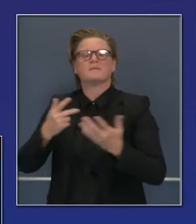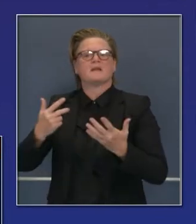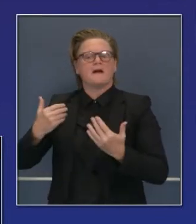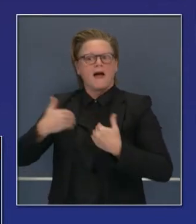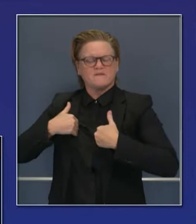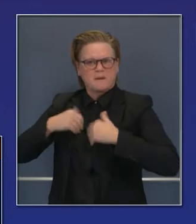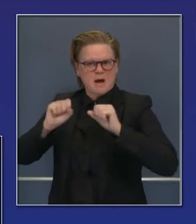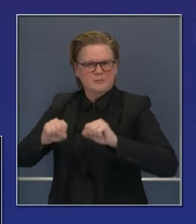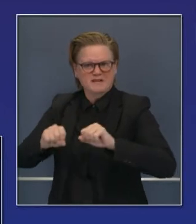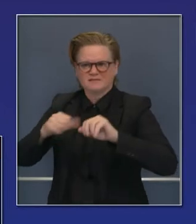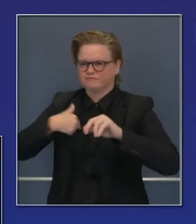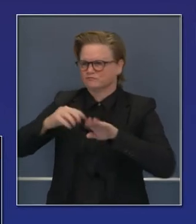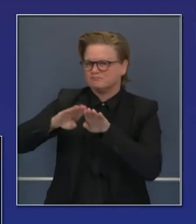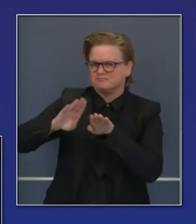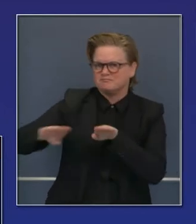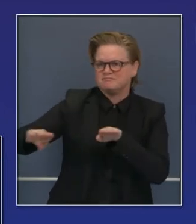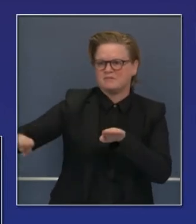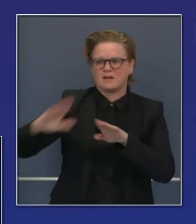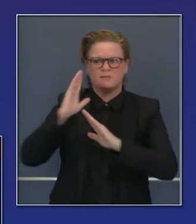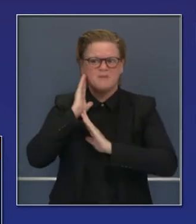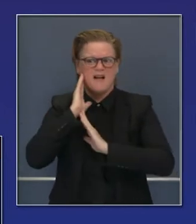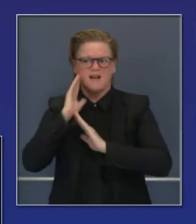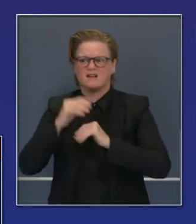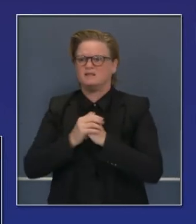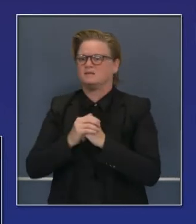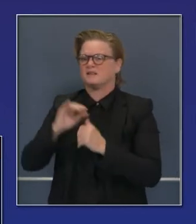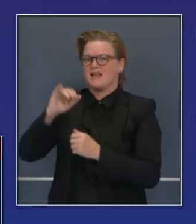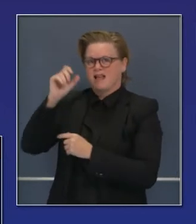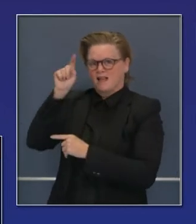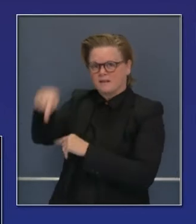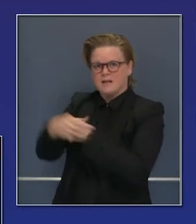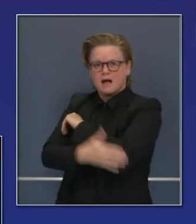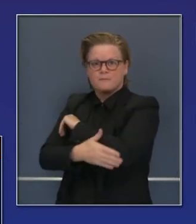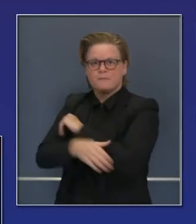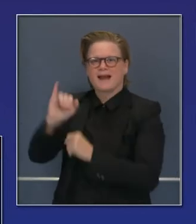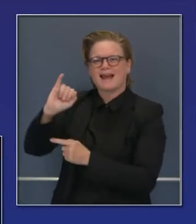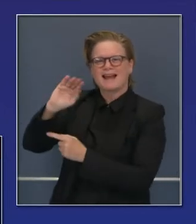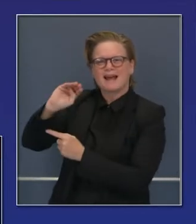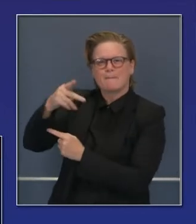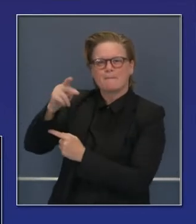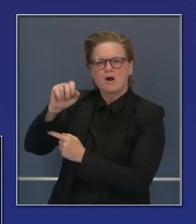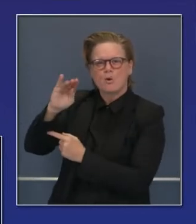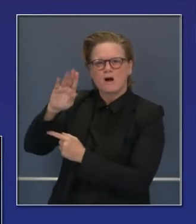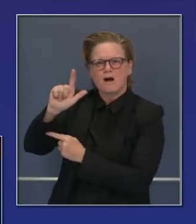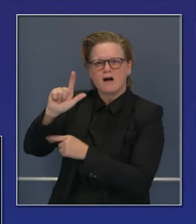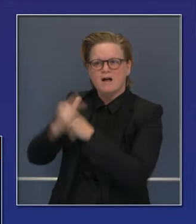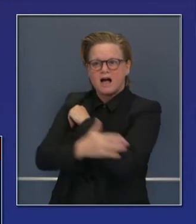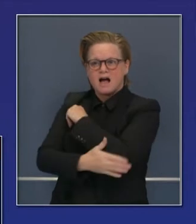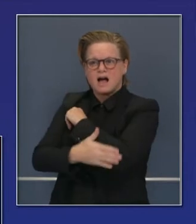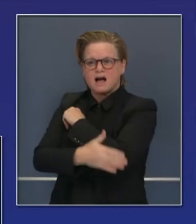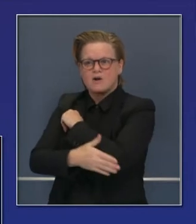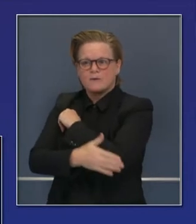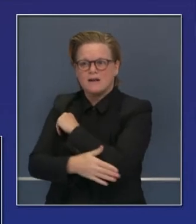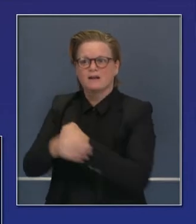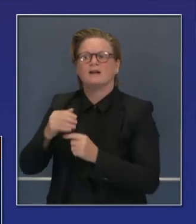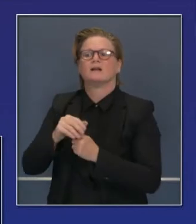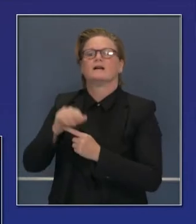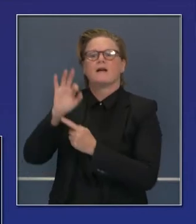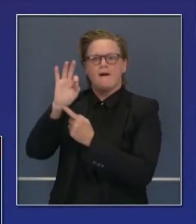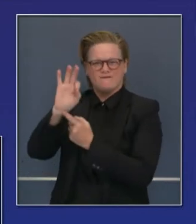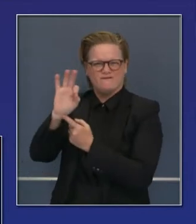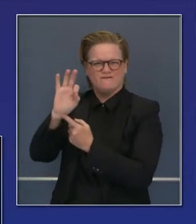Actualmente, en el colegio de Imperial Valley, las estaciones médicas en el campo del gobierno federal